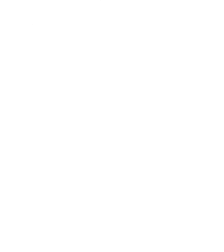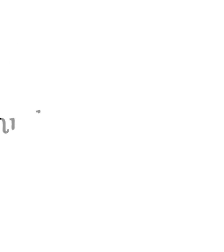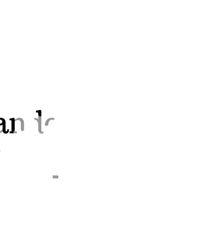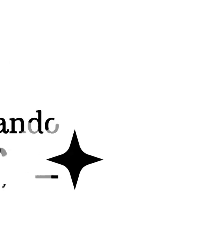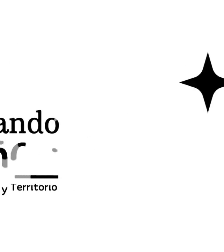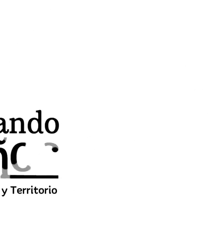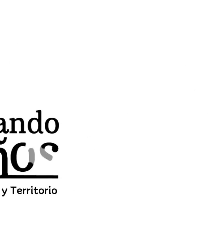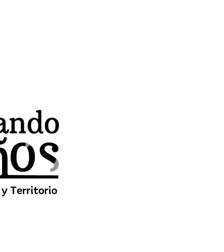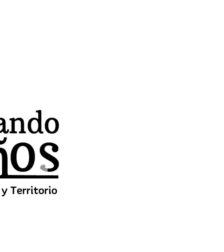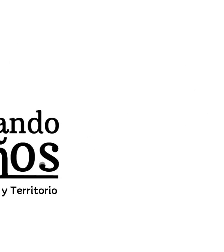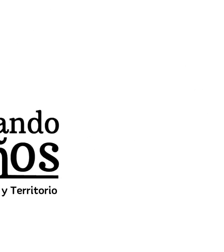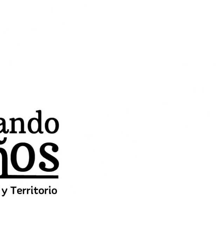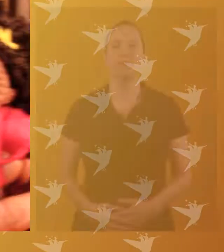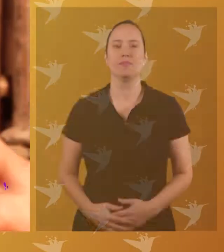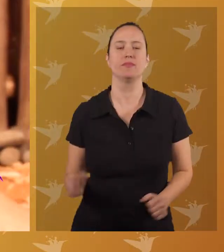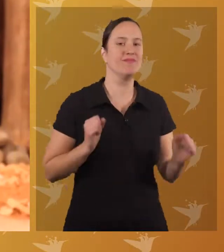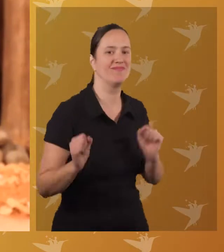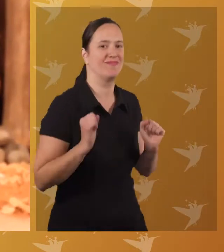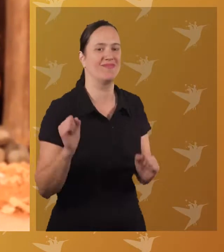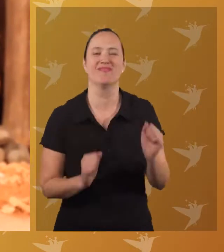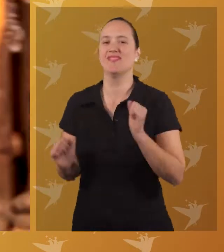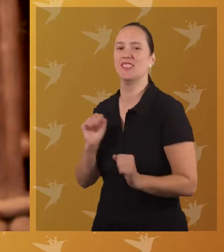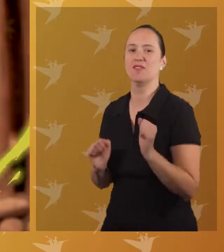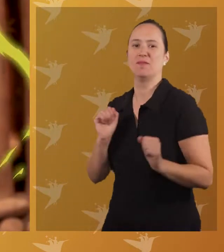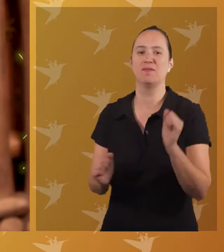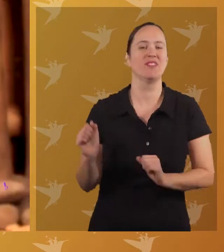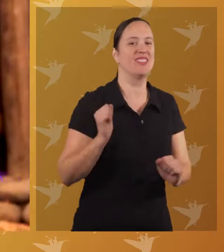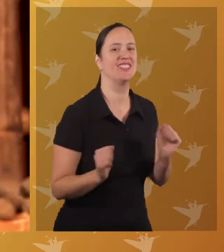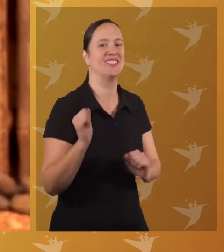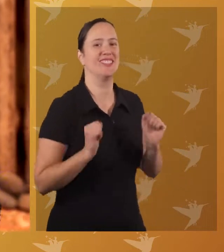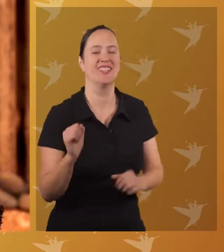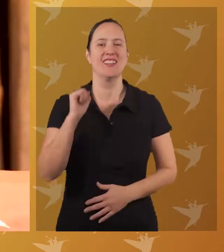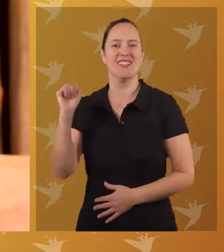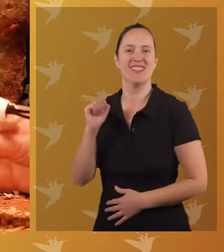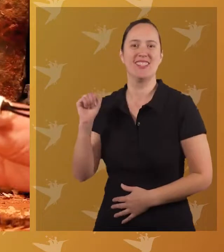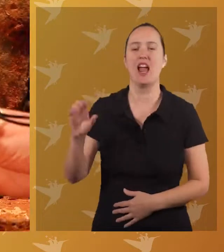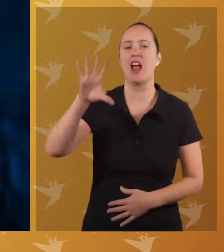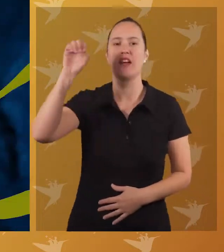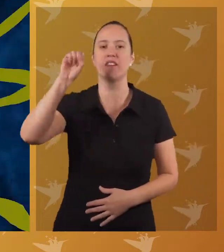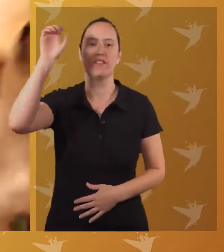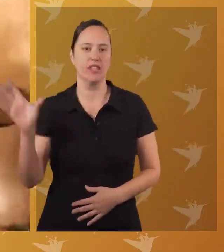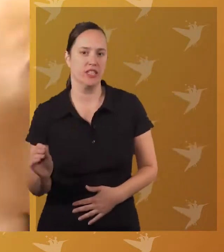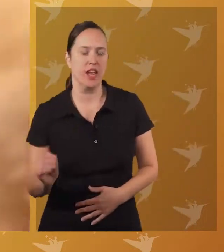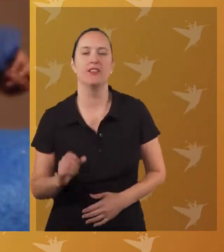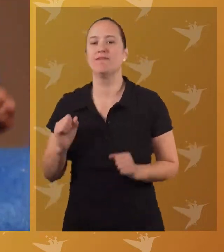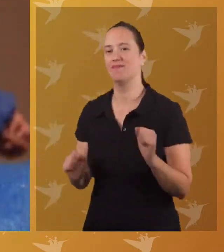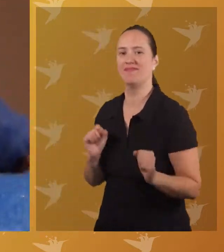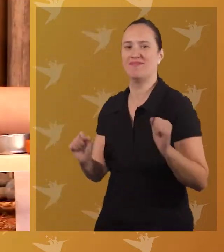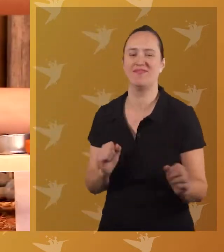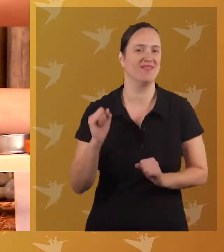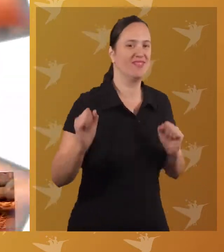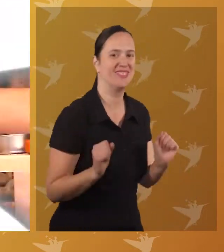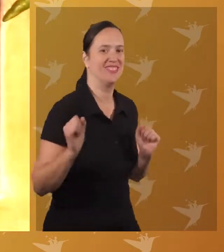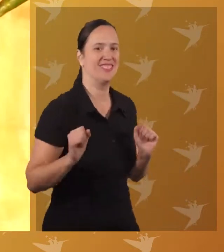Rescatando sueños, memoria, identidad y territorio. Presentación. Abuelita y sus nietos afro-chilenos, Margarita y Miguelito representados en muñecos tejidos,